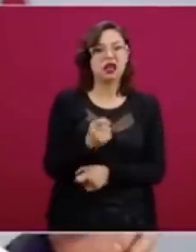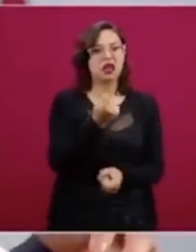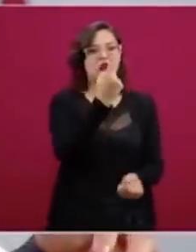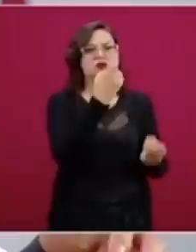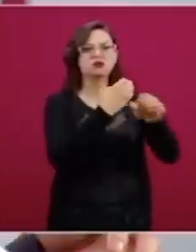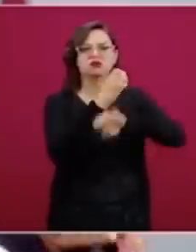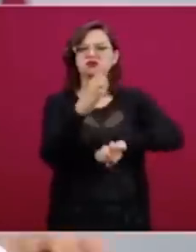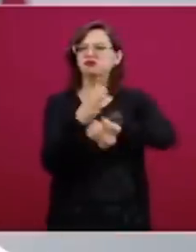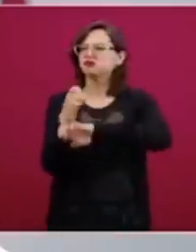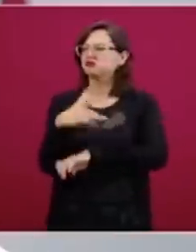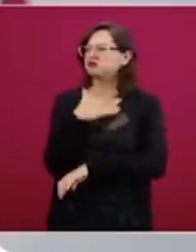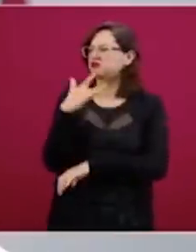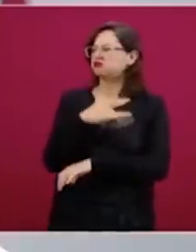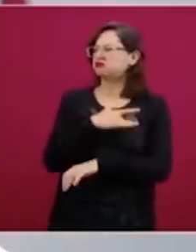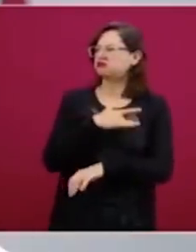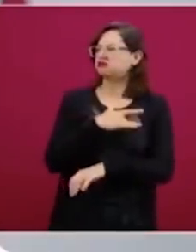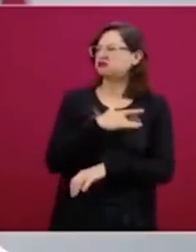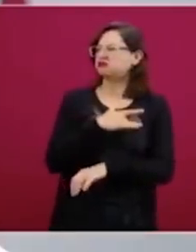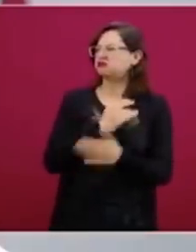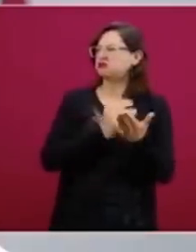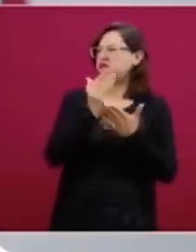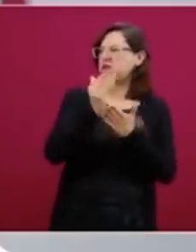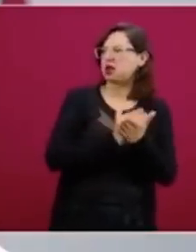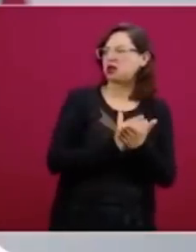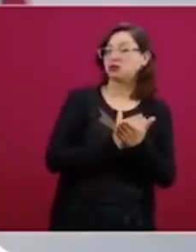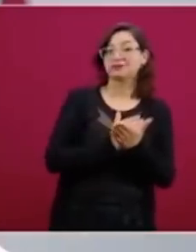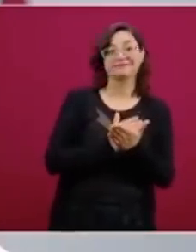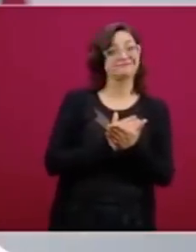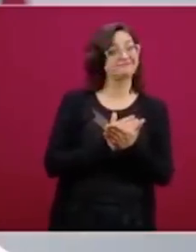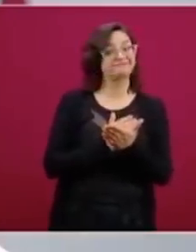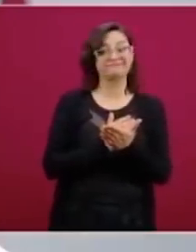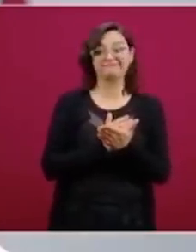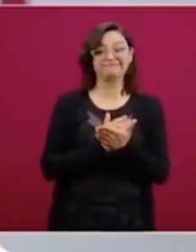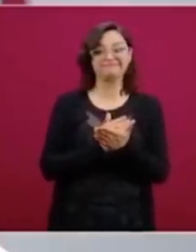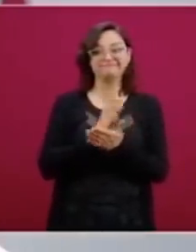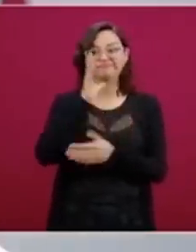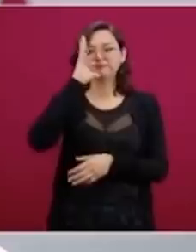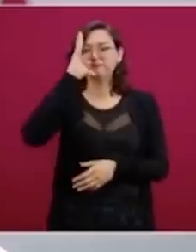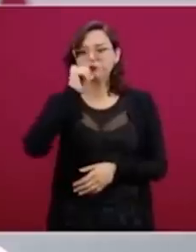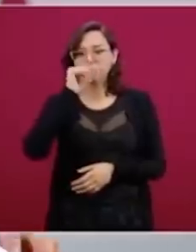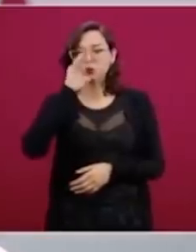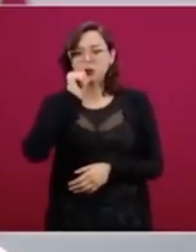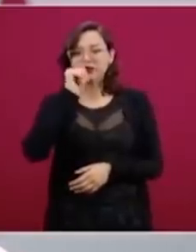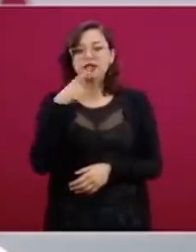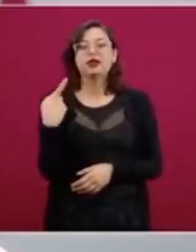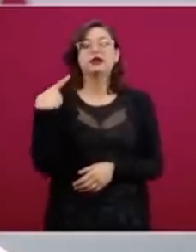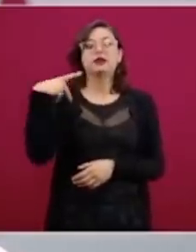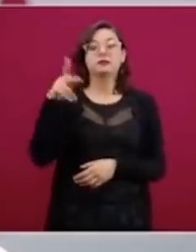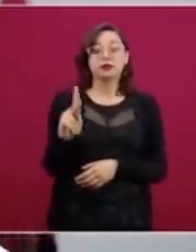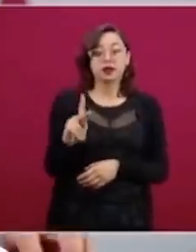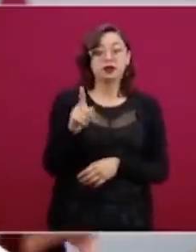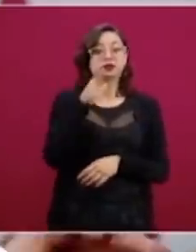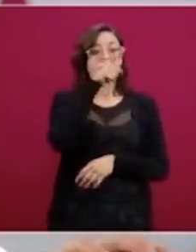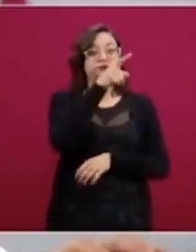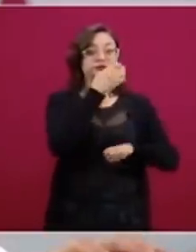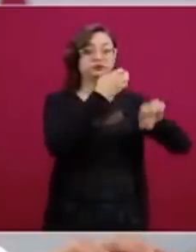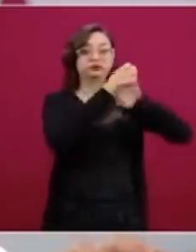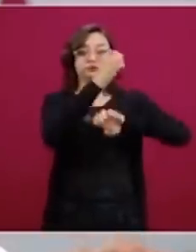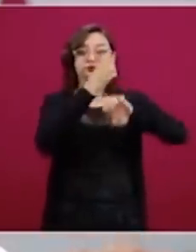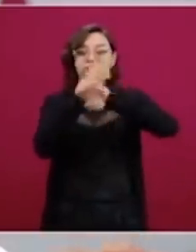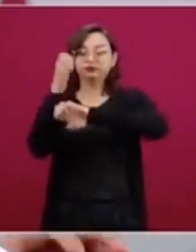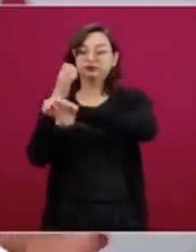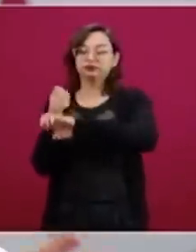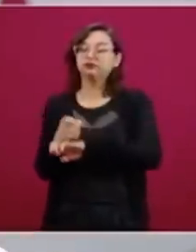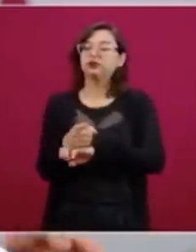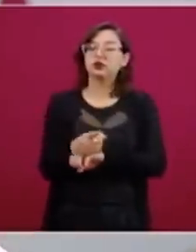pero las autoridades estatales, las autoridades sanitarias estatales, tienen la obligación de hacerlas cumplir